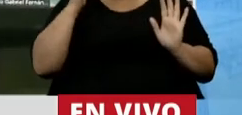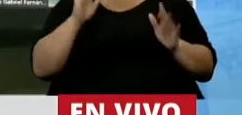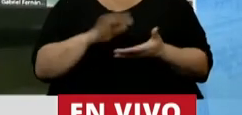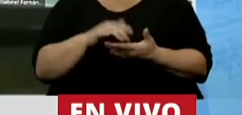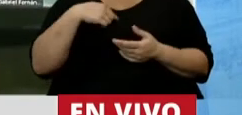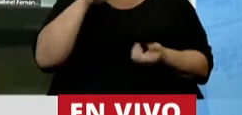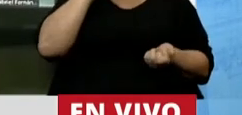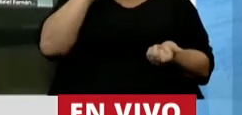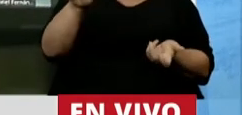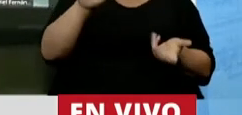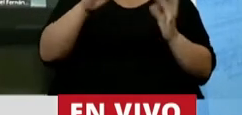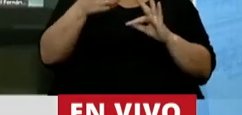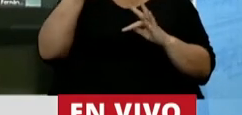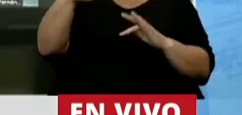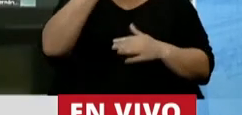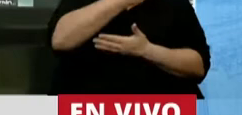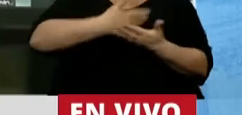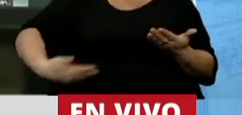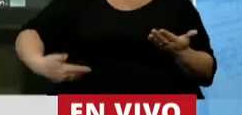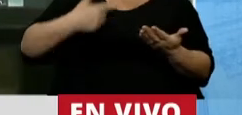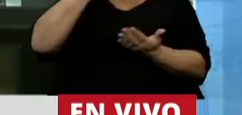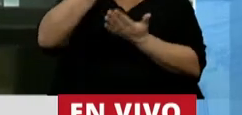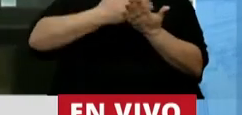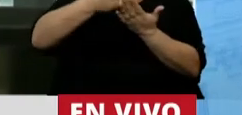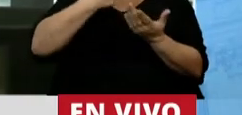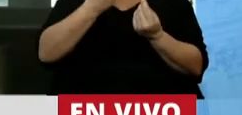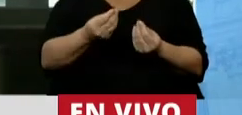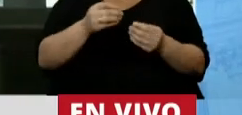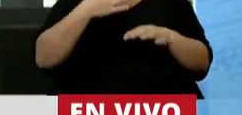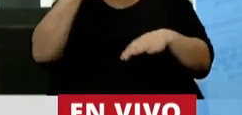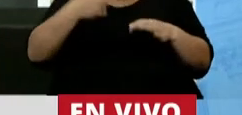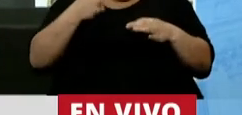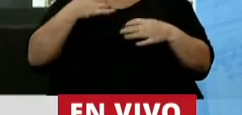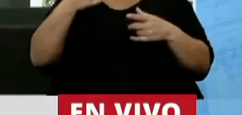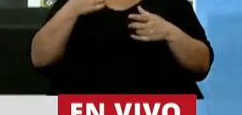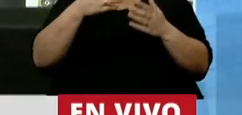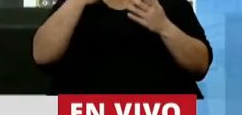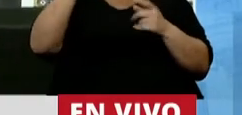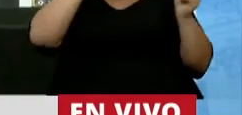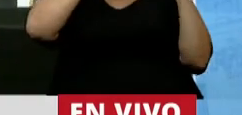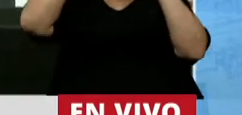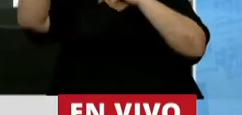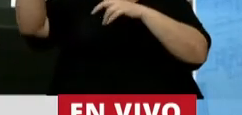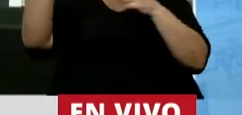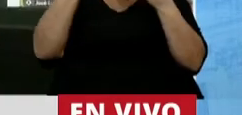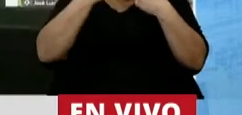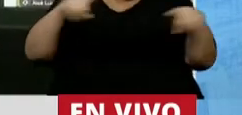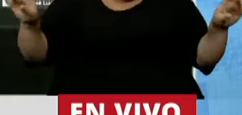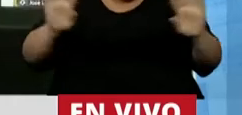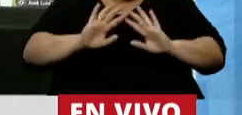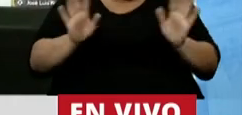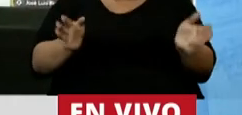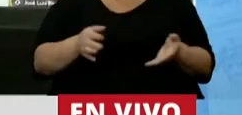Yo admiro la interpretación que le ha dado el presidente a estas cartas. La verdad que ha hecho un ejercicio de la imaginación extraordinario